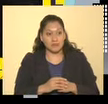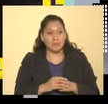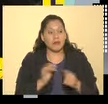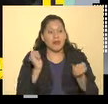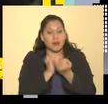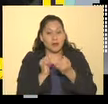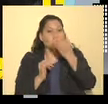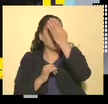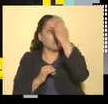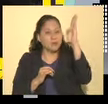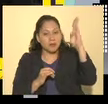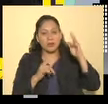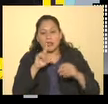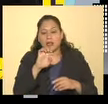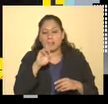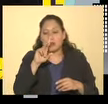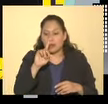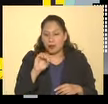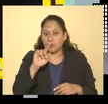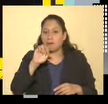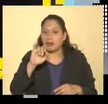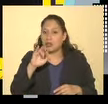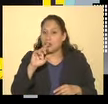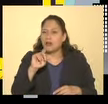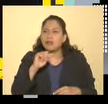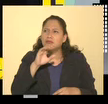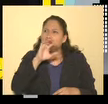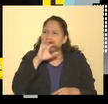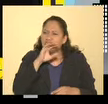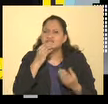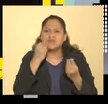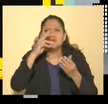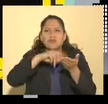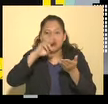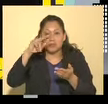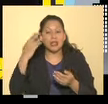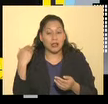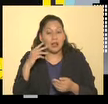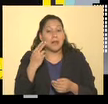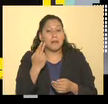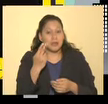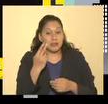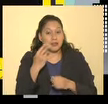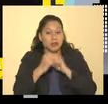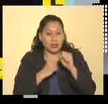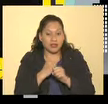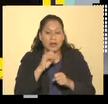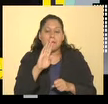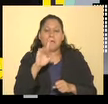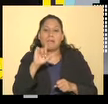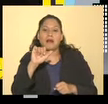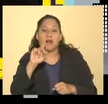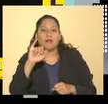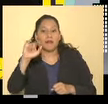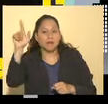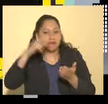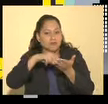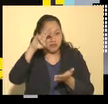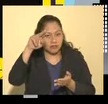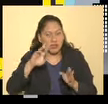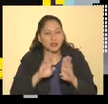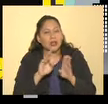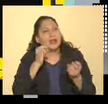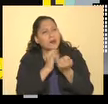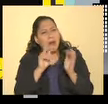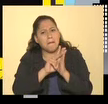biblioteca Lerdo de Tejada, que tiene un mural impresionante. De Blavi, que acaba de cumplir los 85 años. Los invitamos, tiene una colección muy importante de